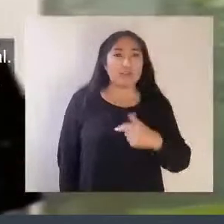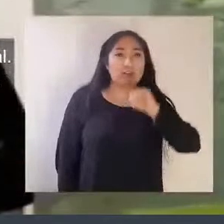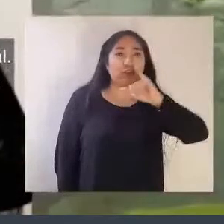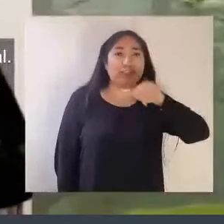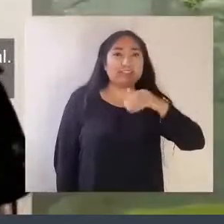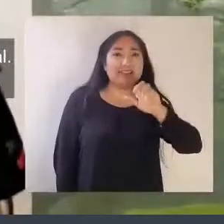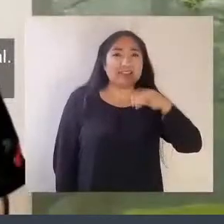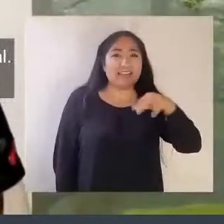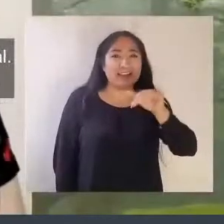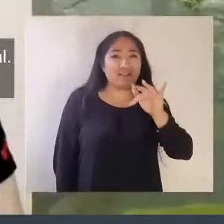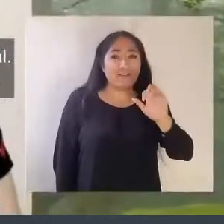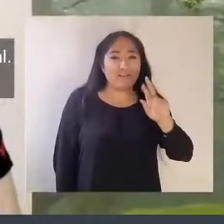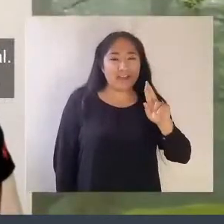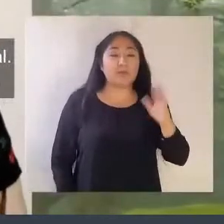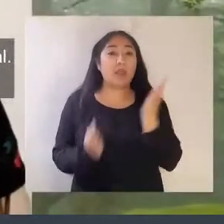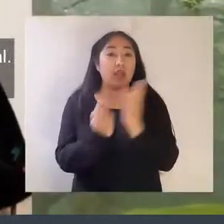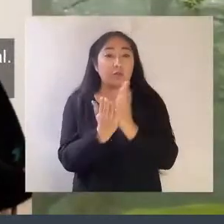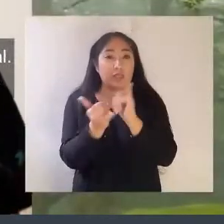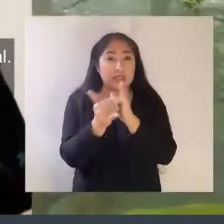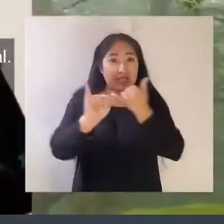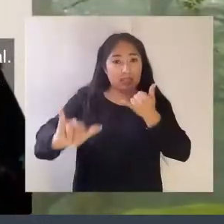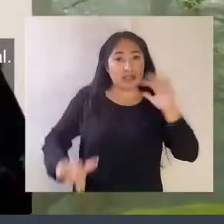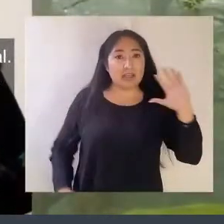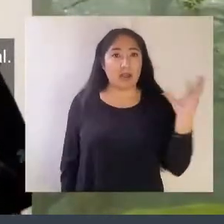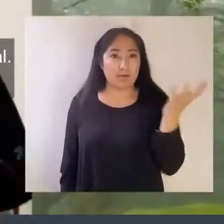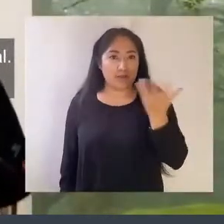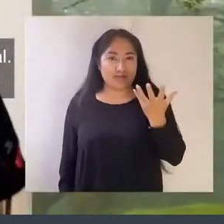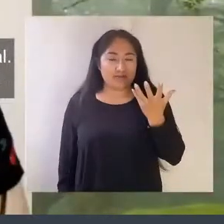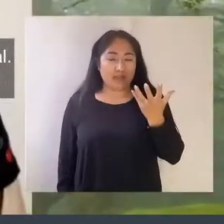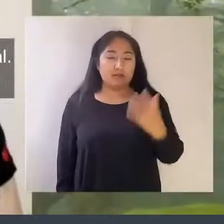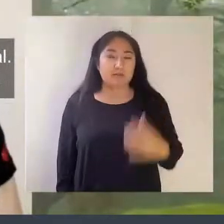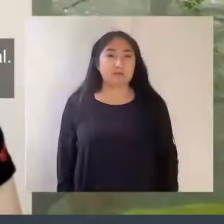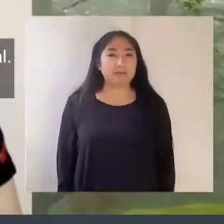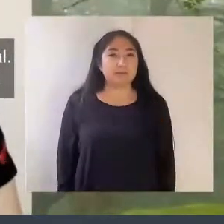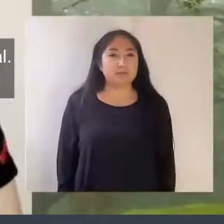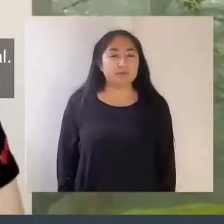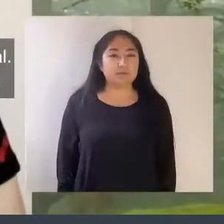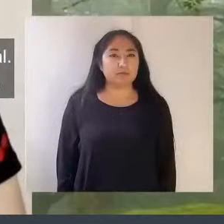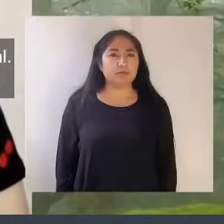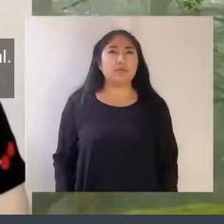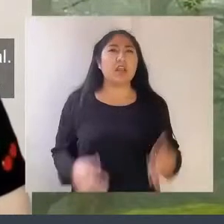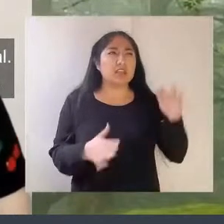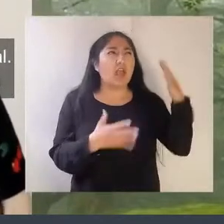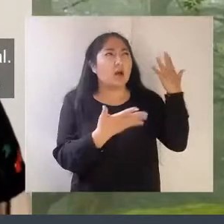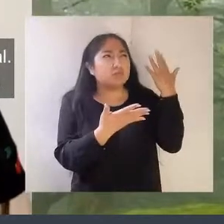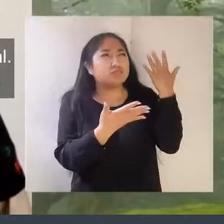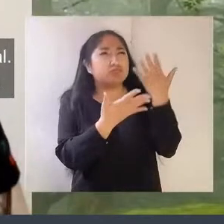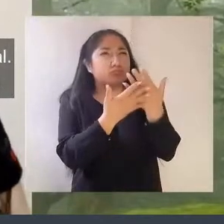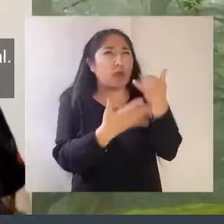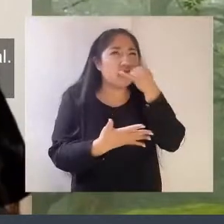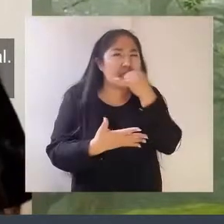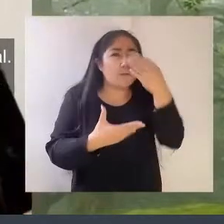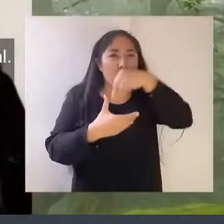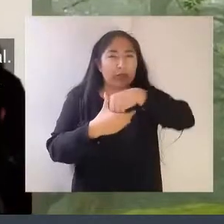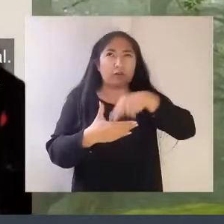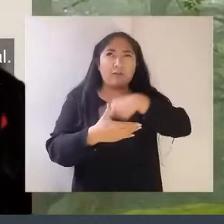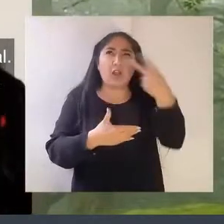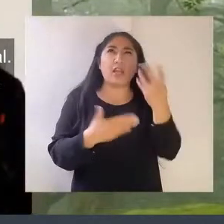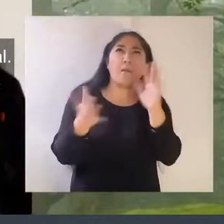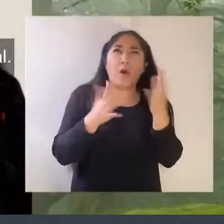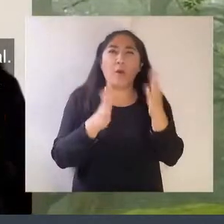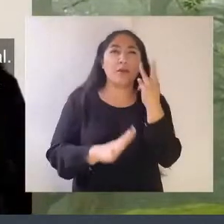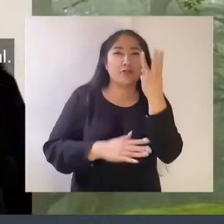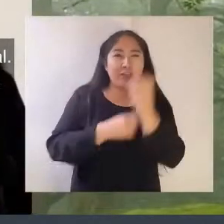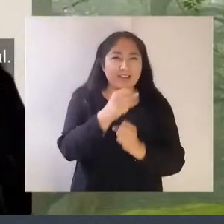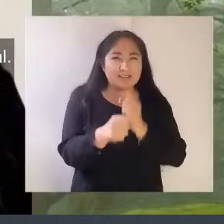soy Jennifer Cabrera estudiante de ingeniería ambiental durante bastante tiempo he estado en la vocalía unos